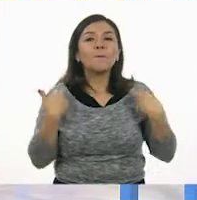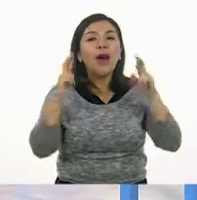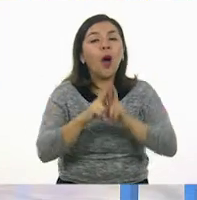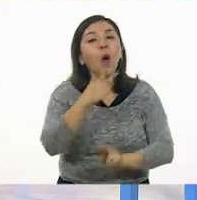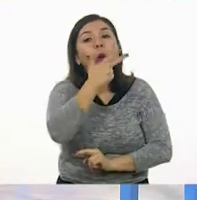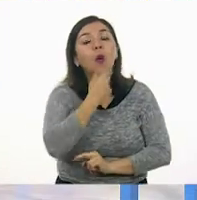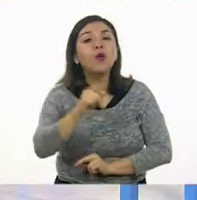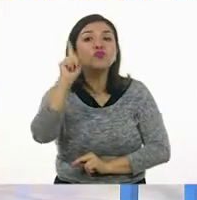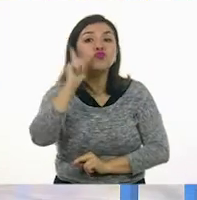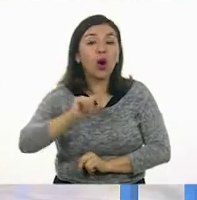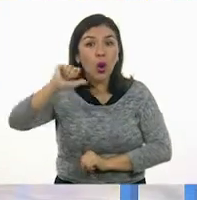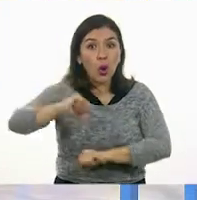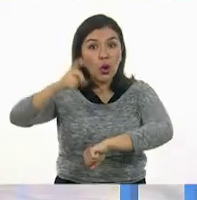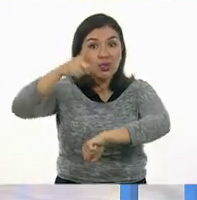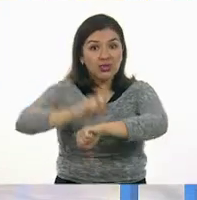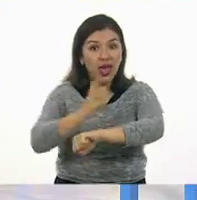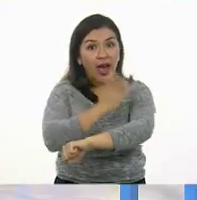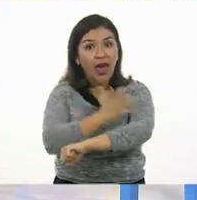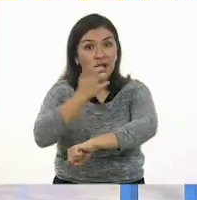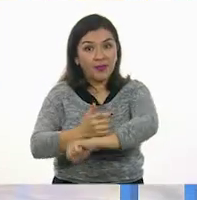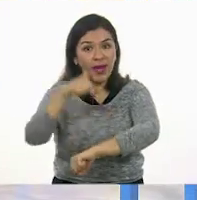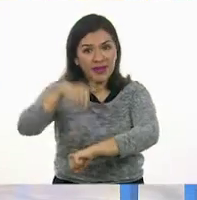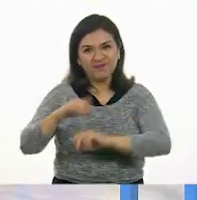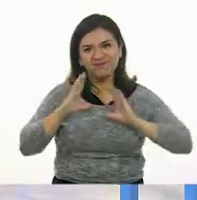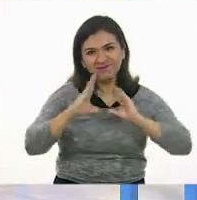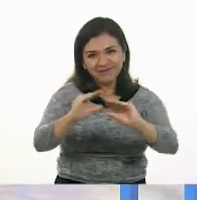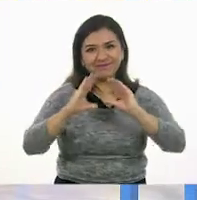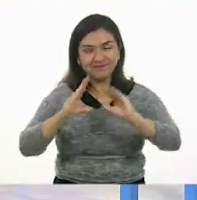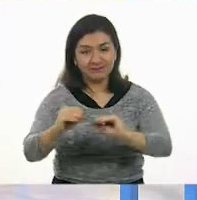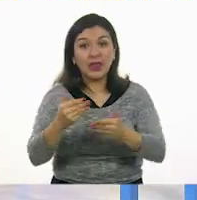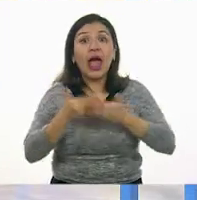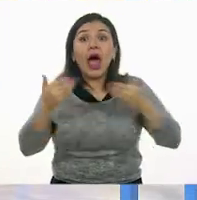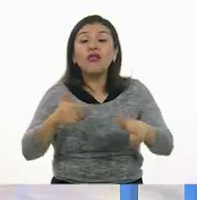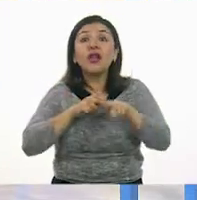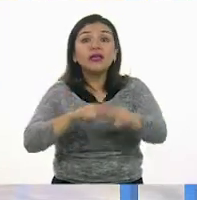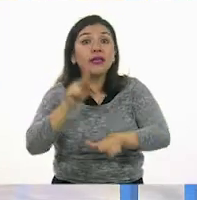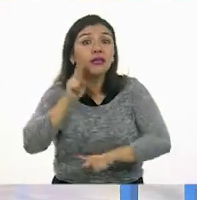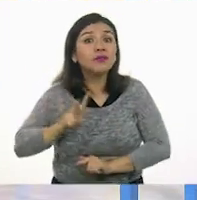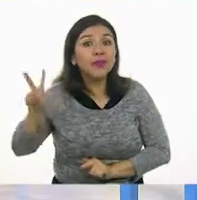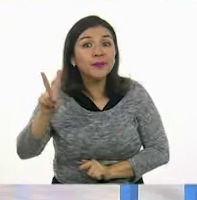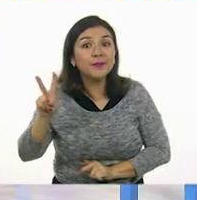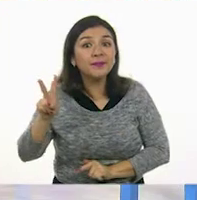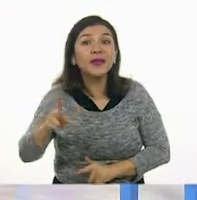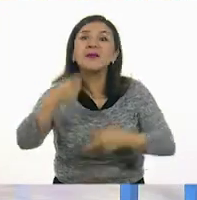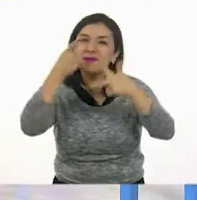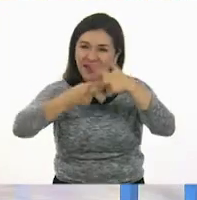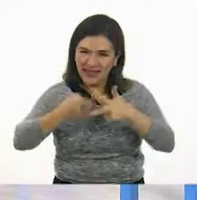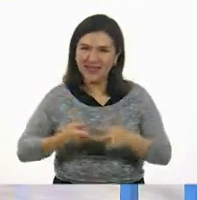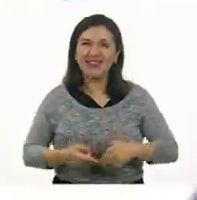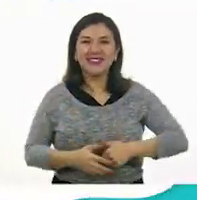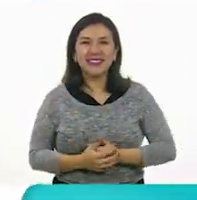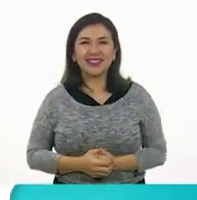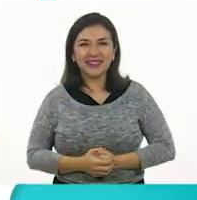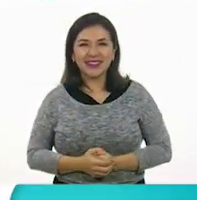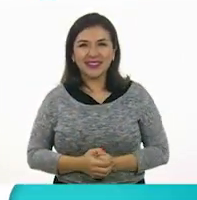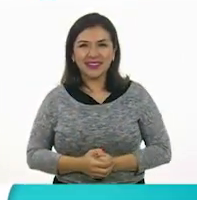maestras y los maestros que el día de hoy nos dieron clases. Ahora continuamos con... ¡Matemáticas!